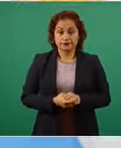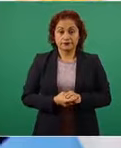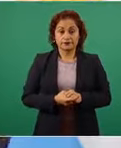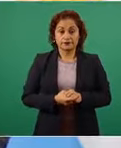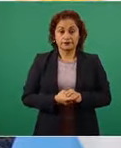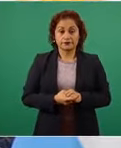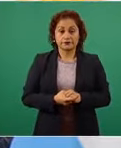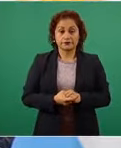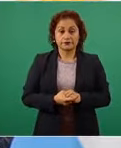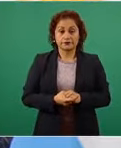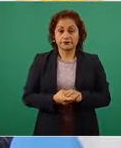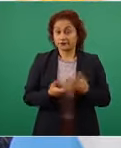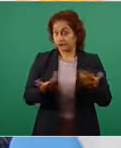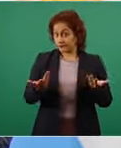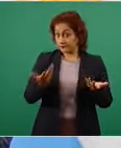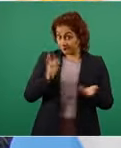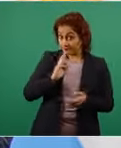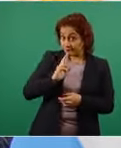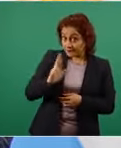¿le contesté?